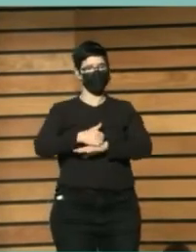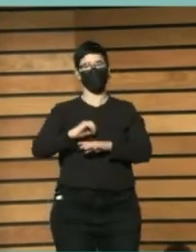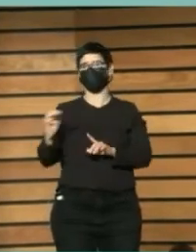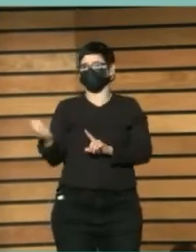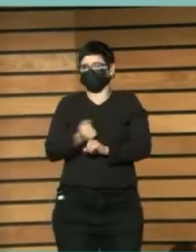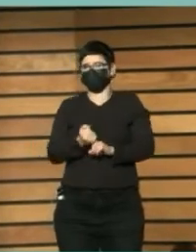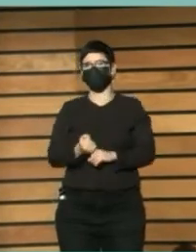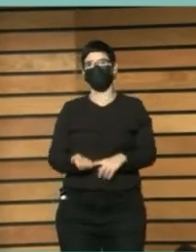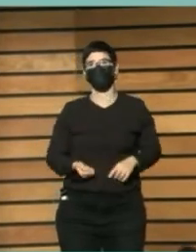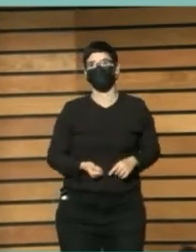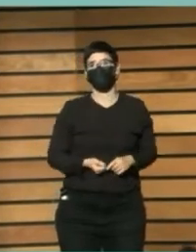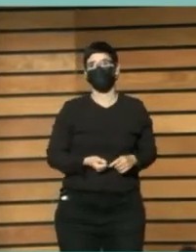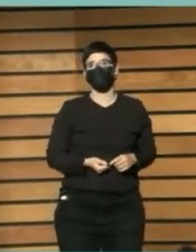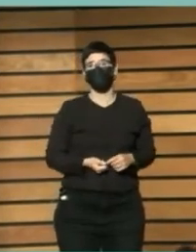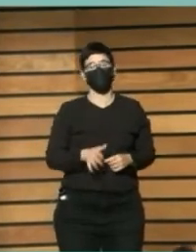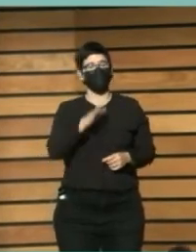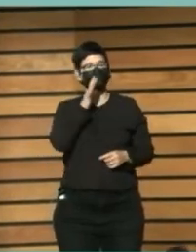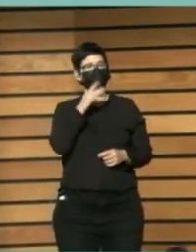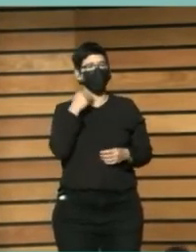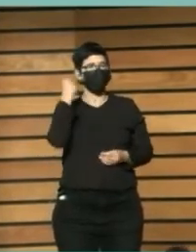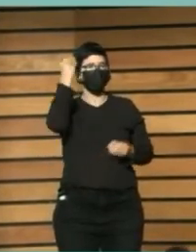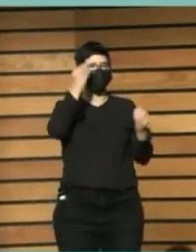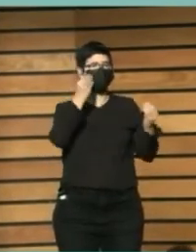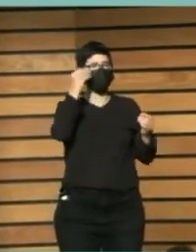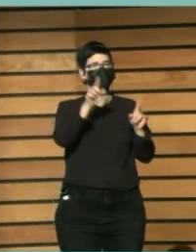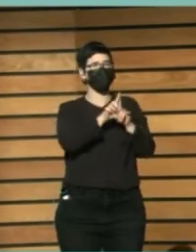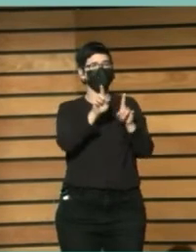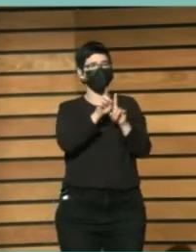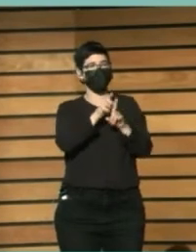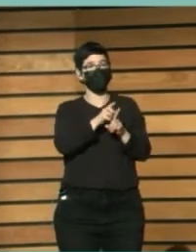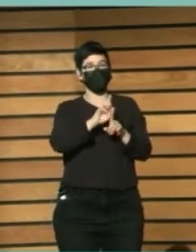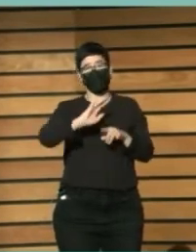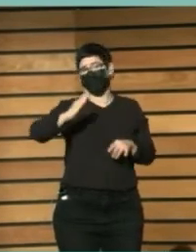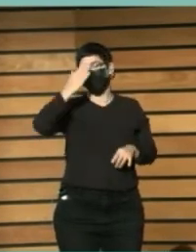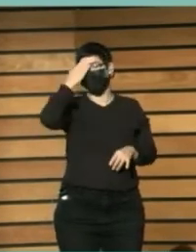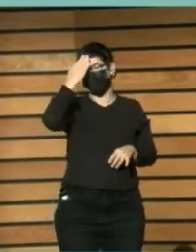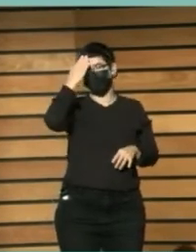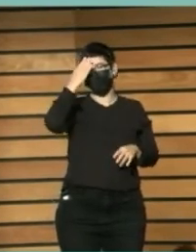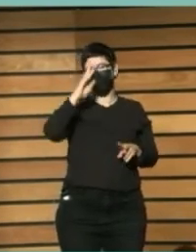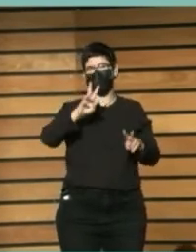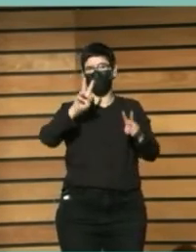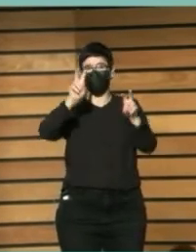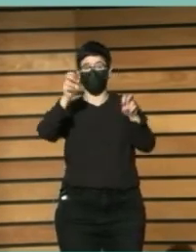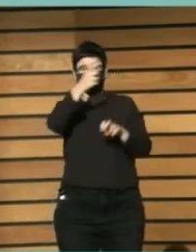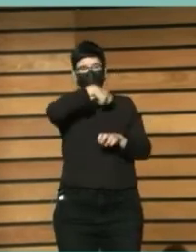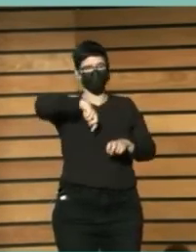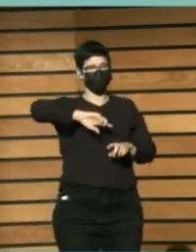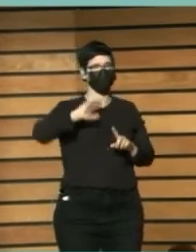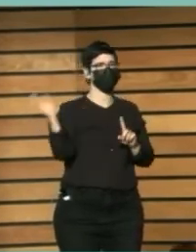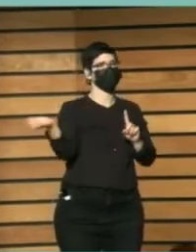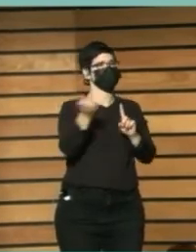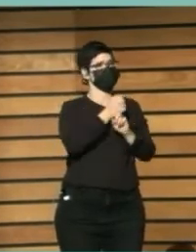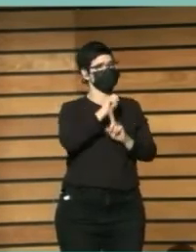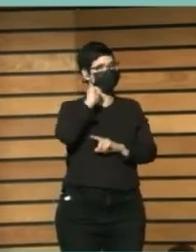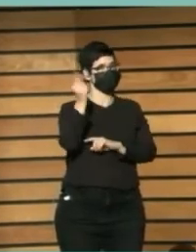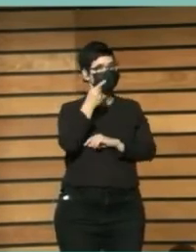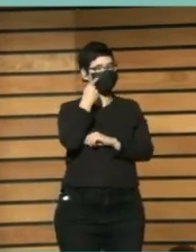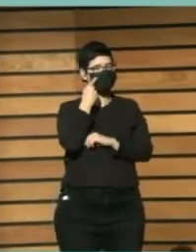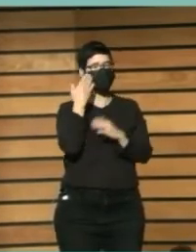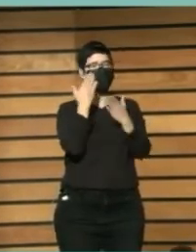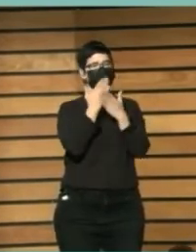Porque yo creo Que una de las Principales Cuestiones Que averiguamos En nuestro estudio Es que Las